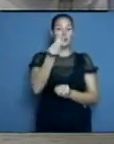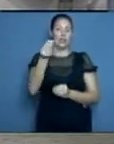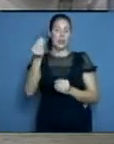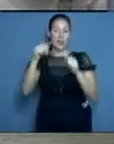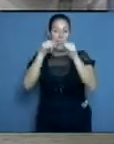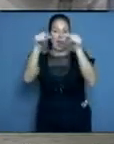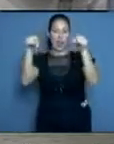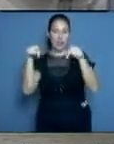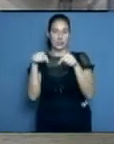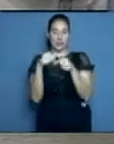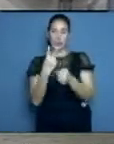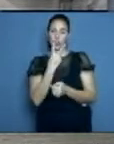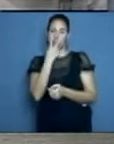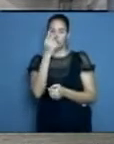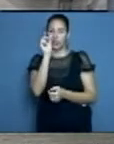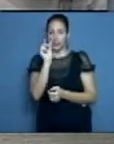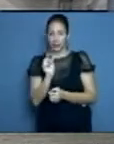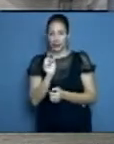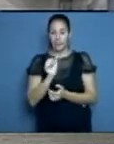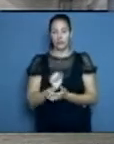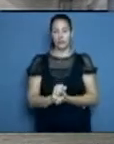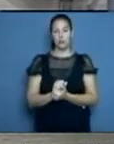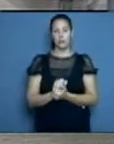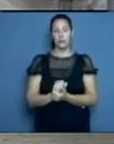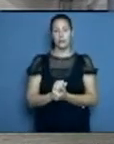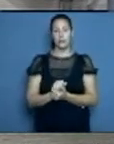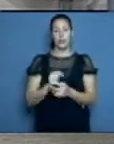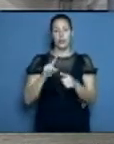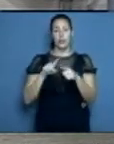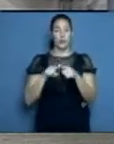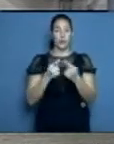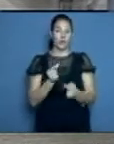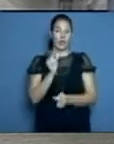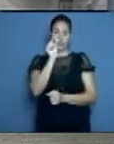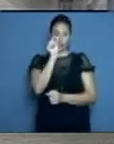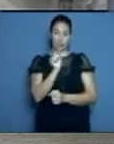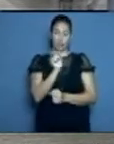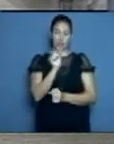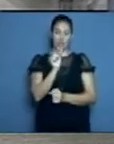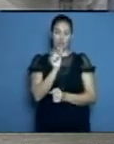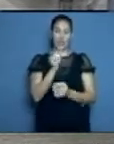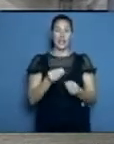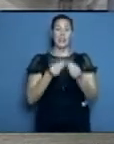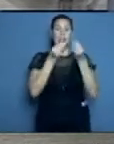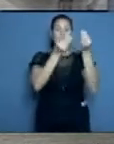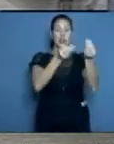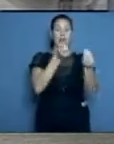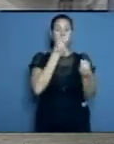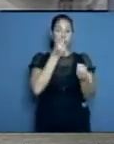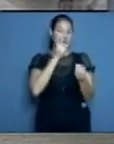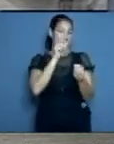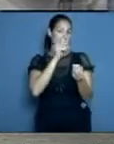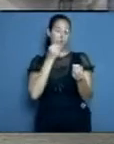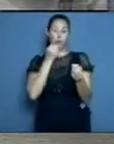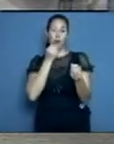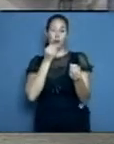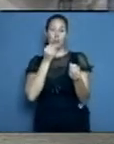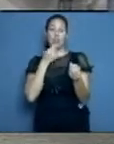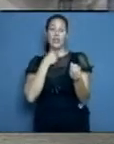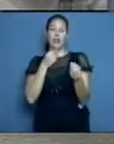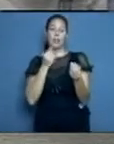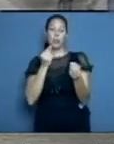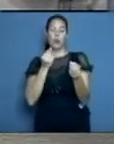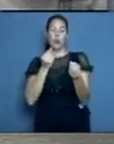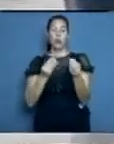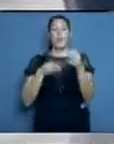existen vulnerabilidades. Porque nuestros farmacéuticos no pueden llegar hasta la zona roja. Claro. Y entonces hay que confiar en un pedido que te hace el que está en zona